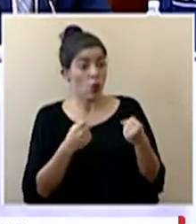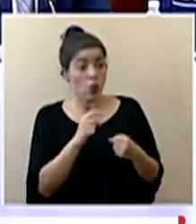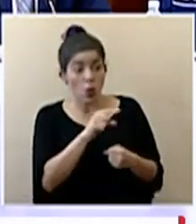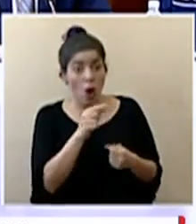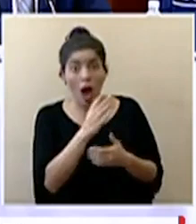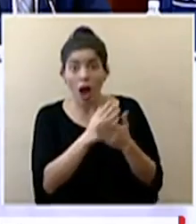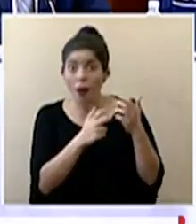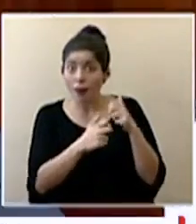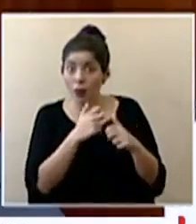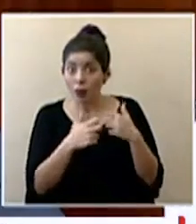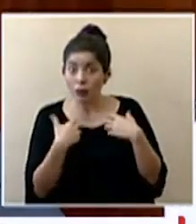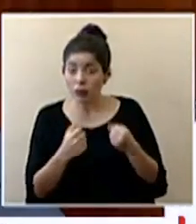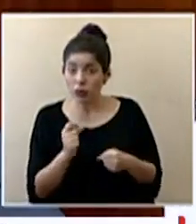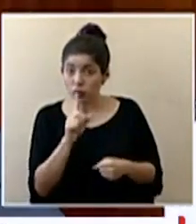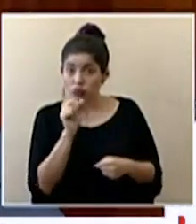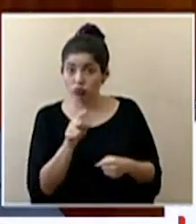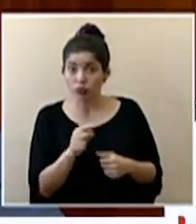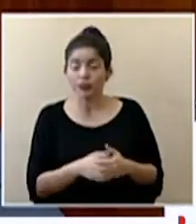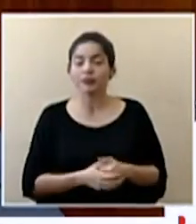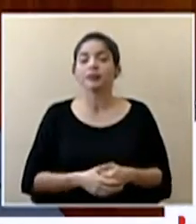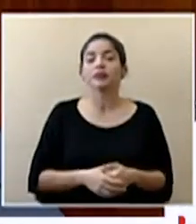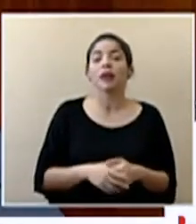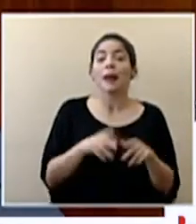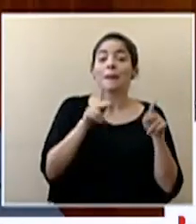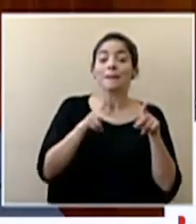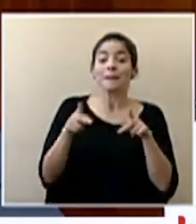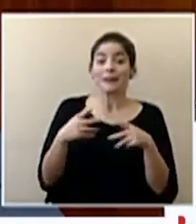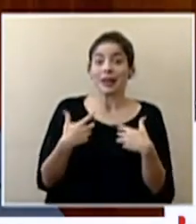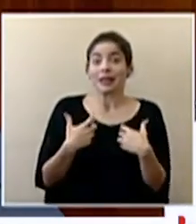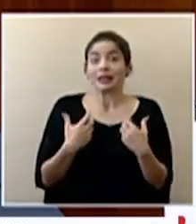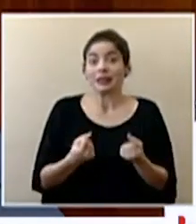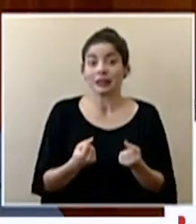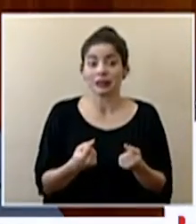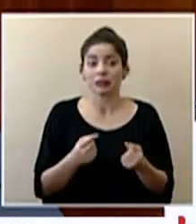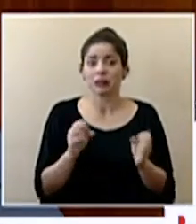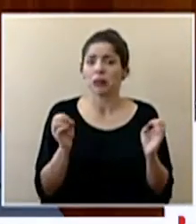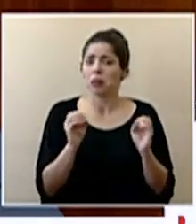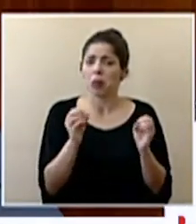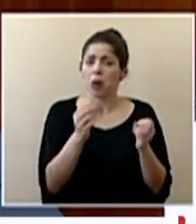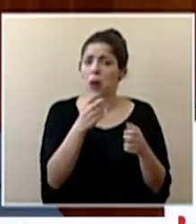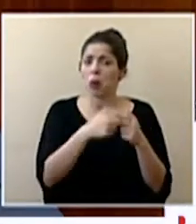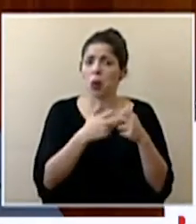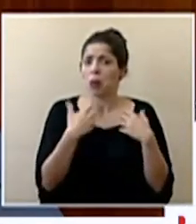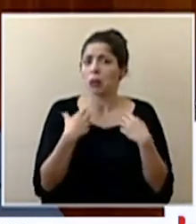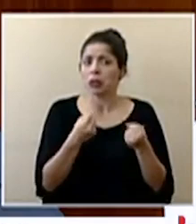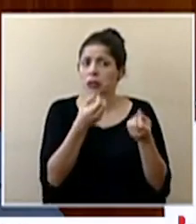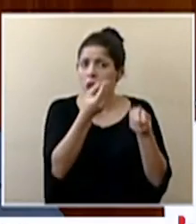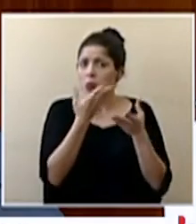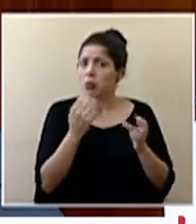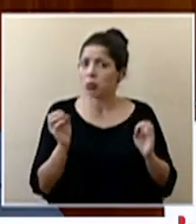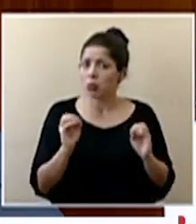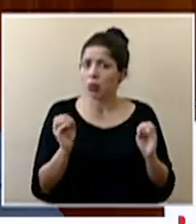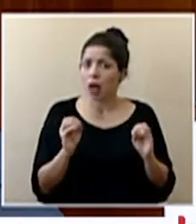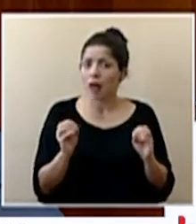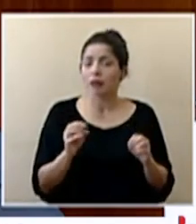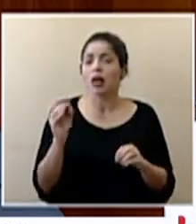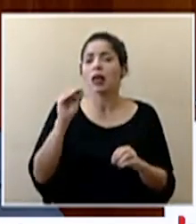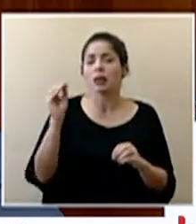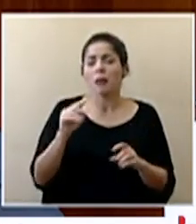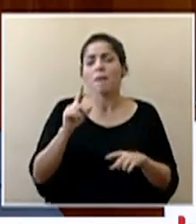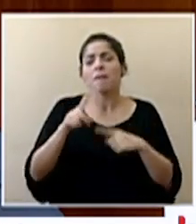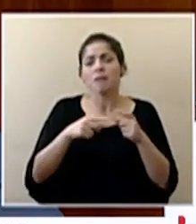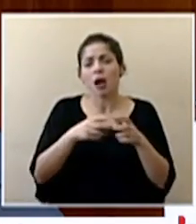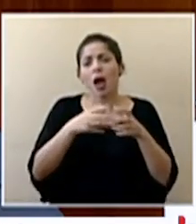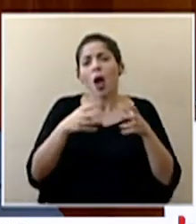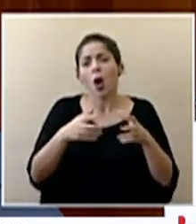algún problema de salud los recuperados no hemos tenido no notificación de ningún problema de salud y la tasa va a ir aumentando